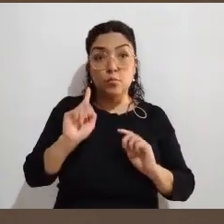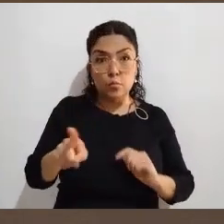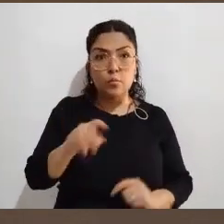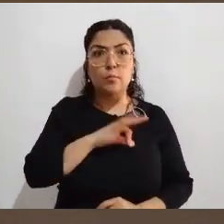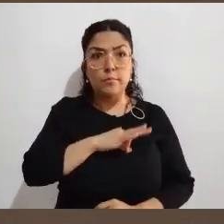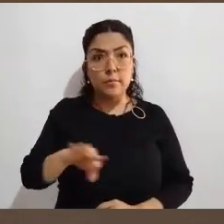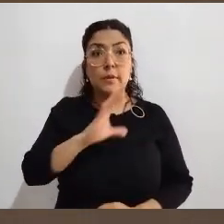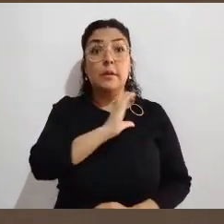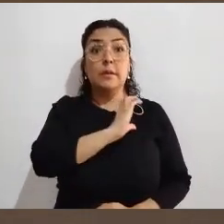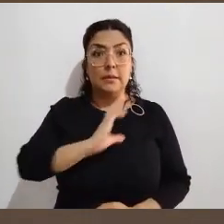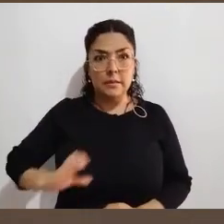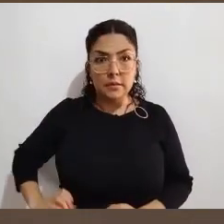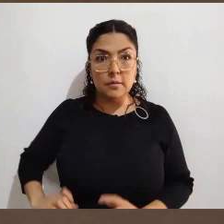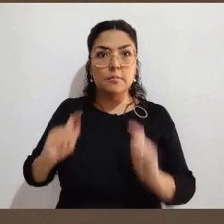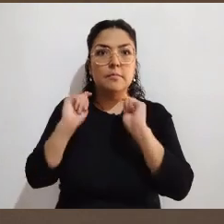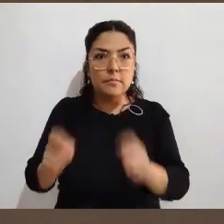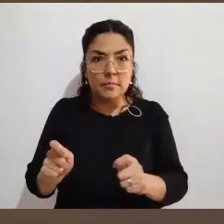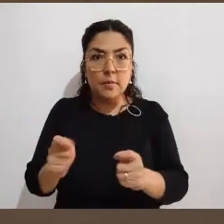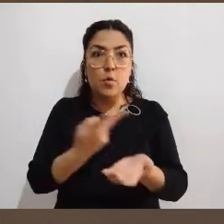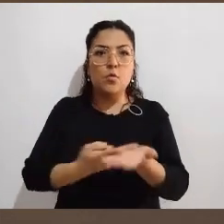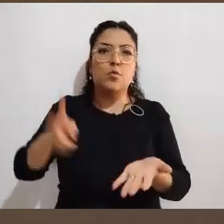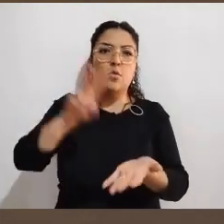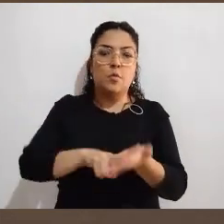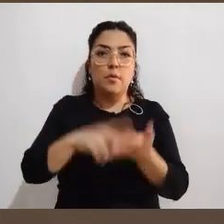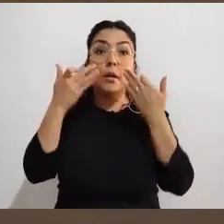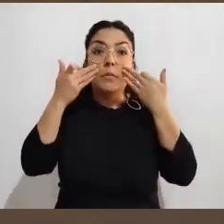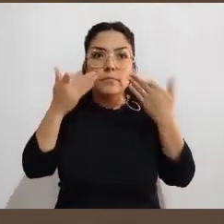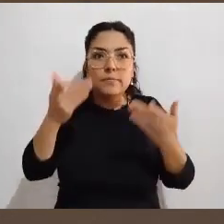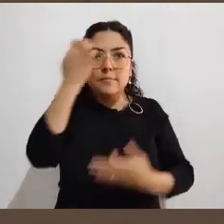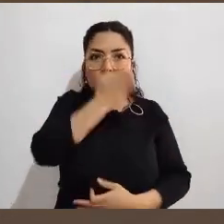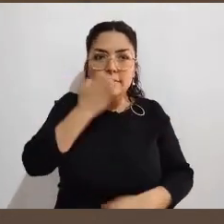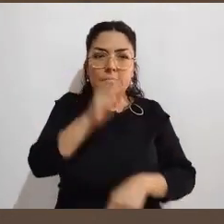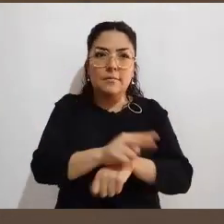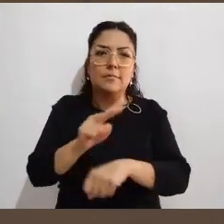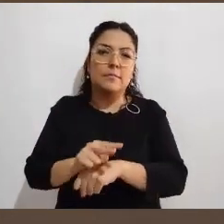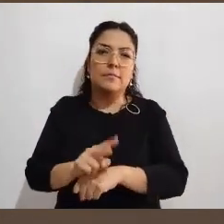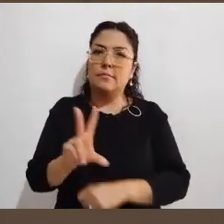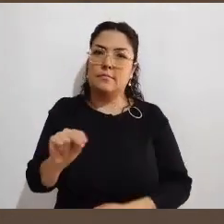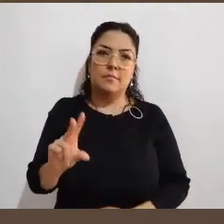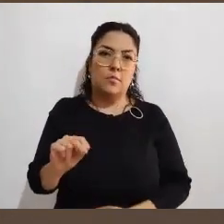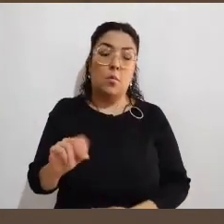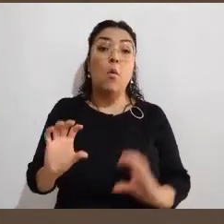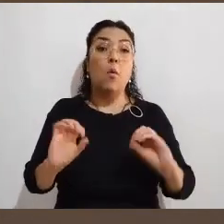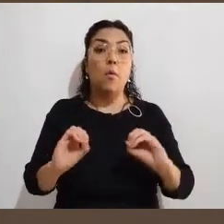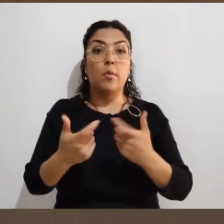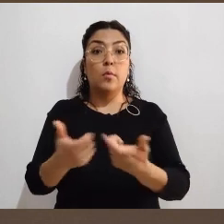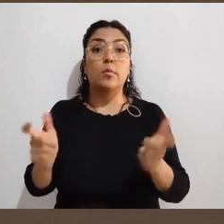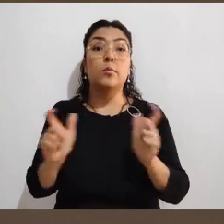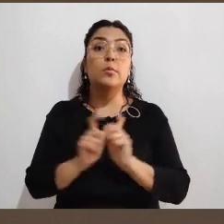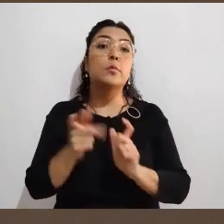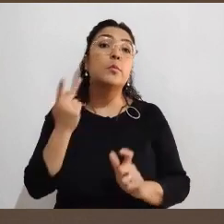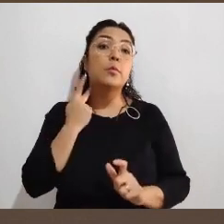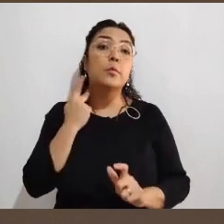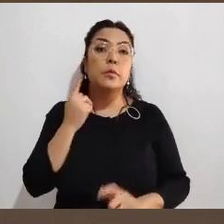puesto de elección popular, no puedes ser observador electoral. Tampoco, si eres miembro de la dirigencia de un partido político, tampoco puedes.